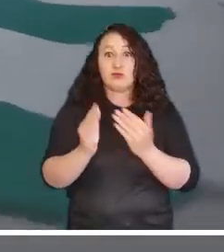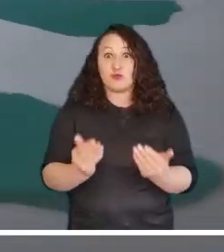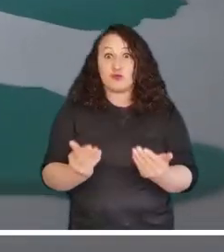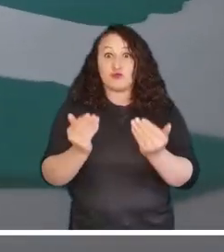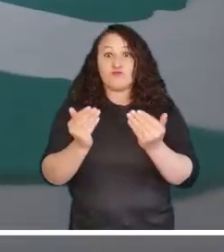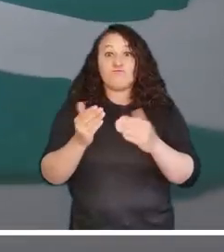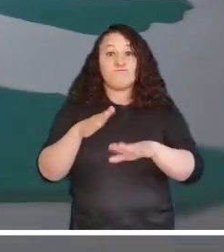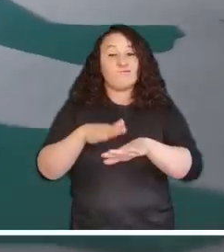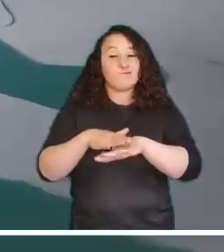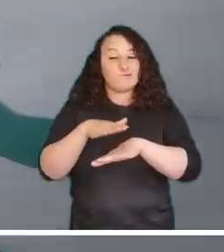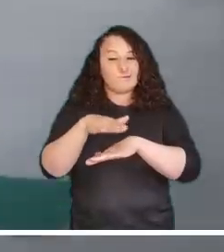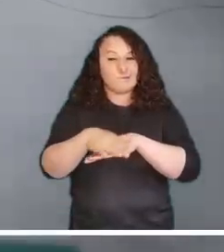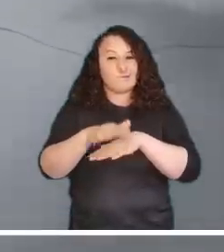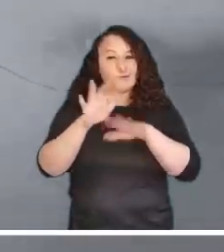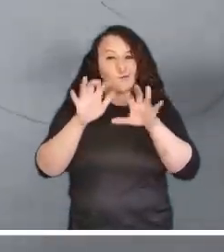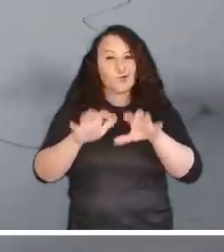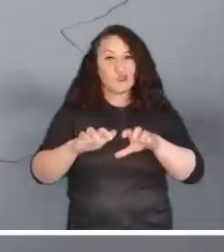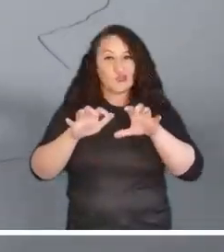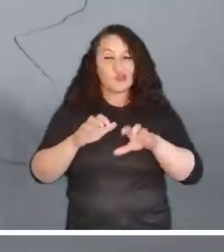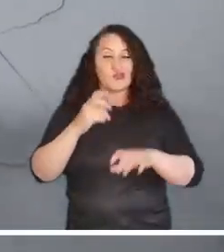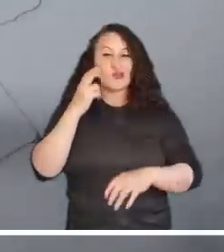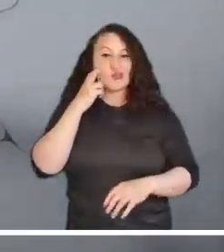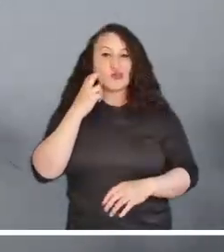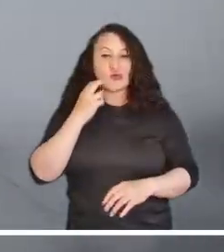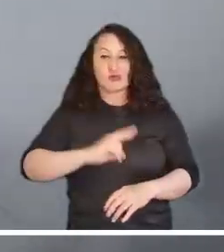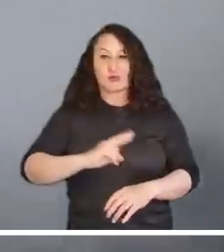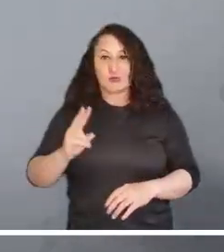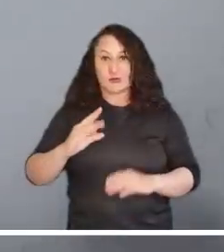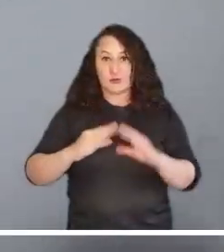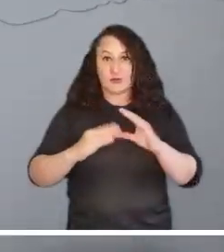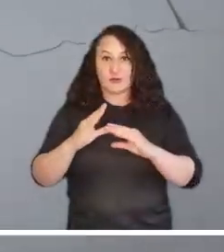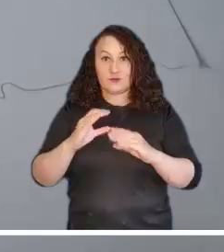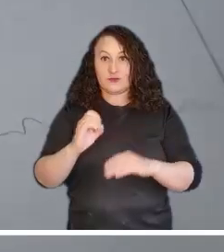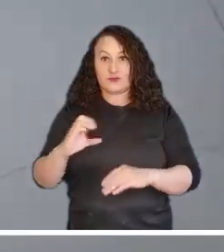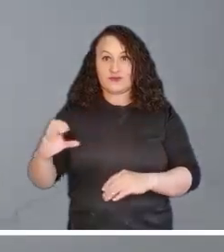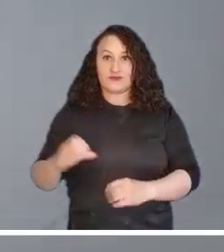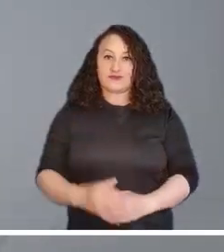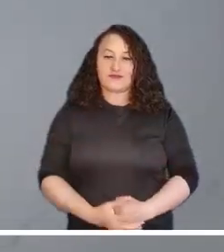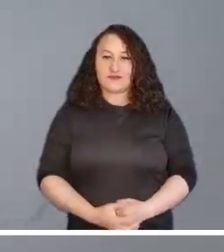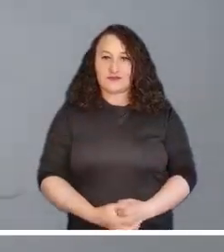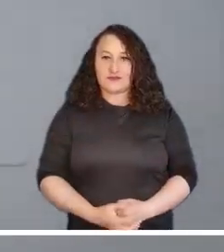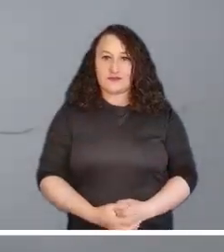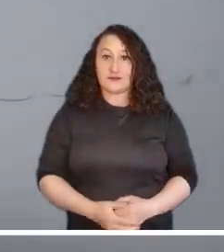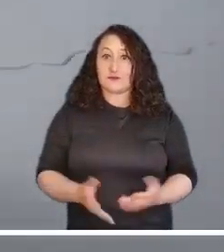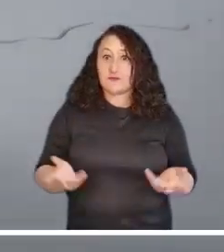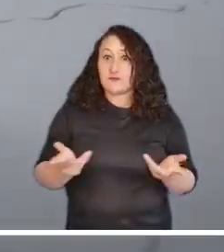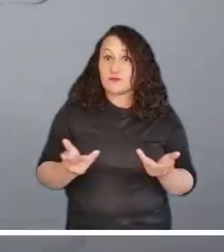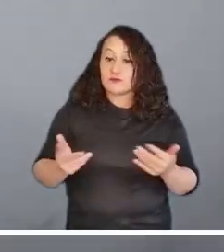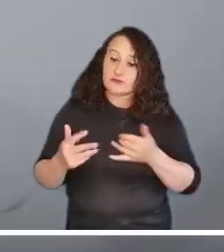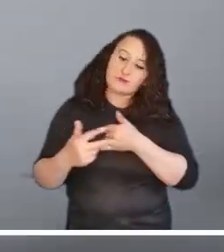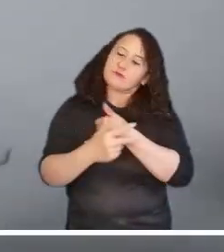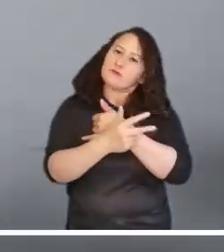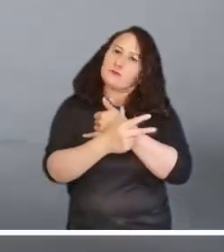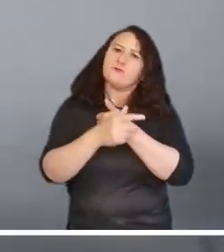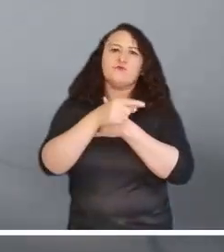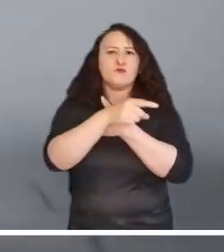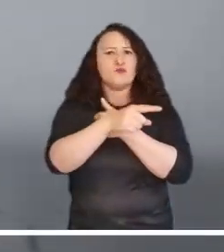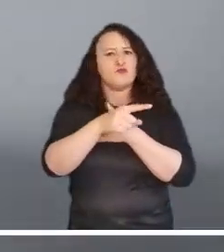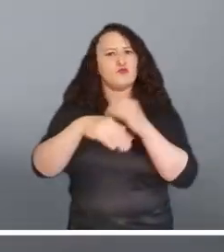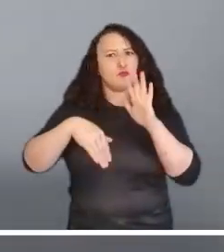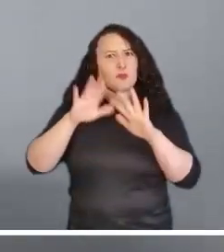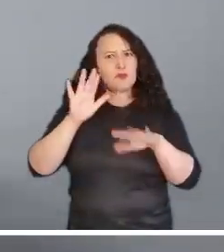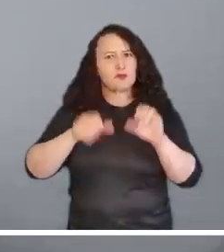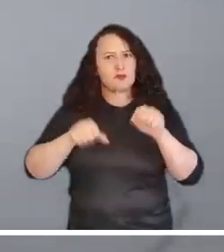aparición de lluvias en Chocó, Valle del Cauca y Occidente de Cauca. Si nos movemos hacia la región andina, nos